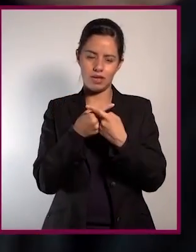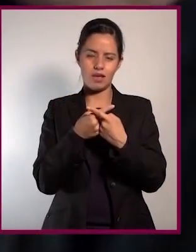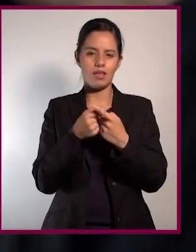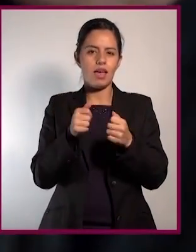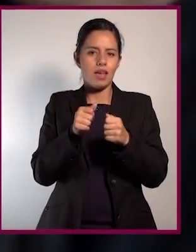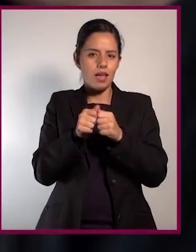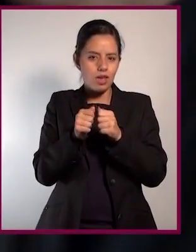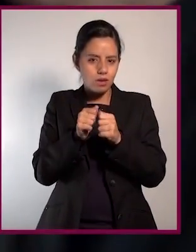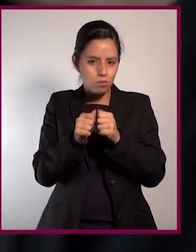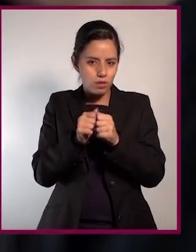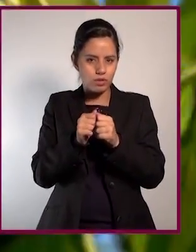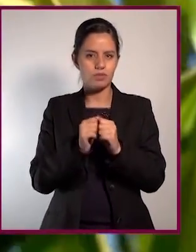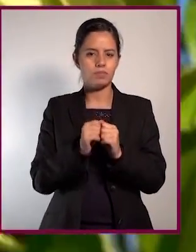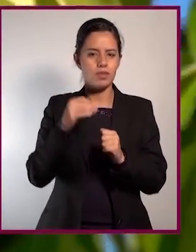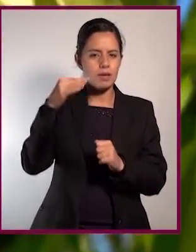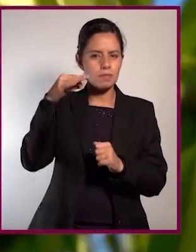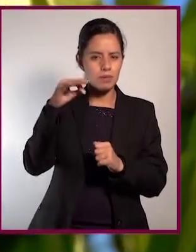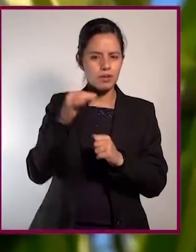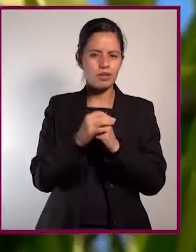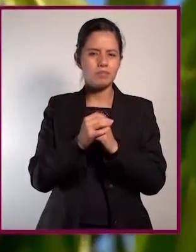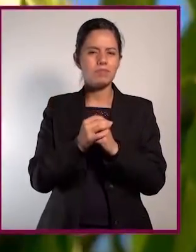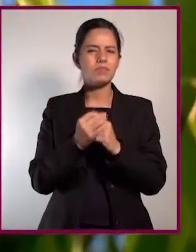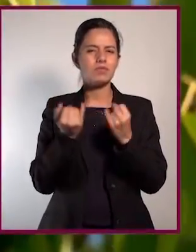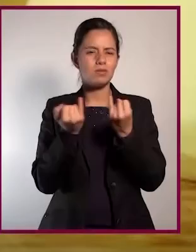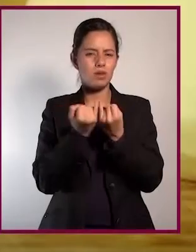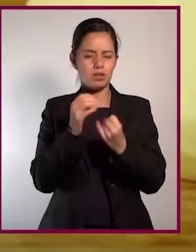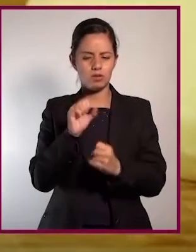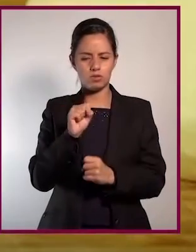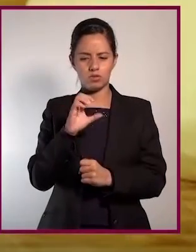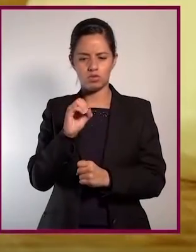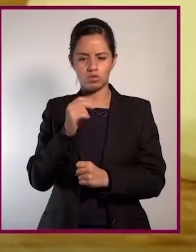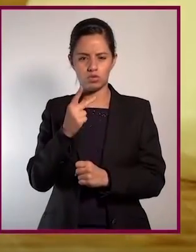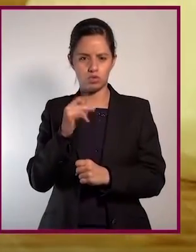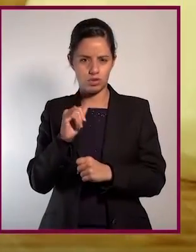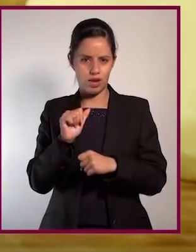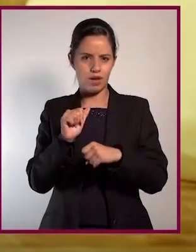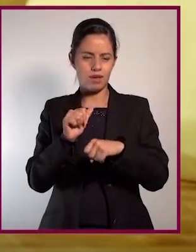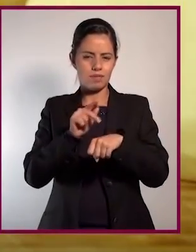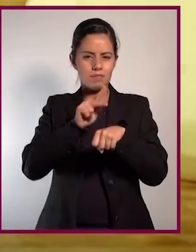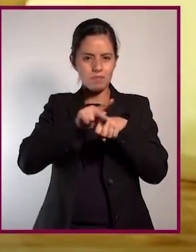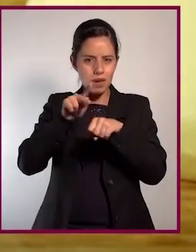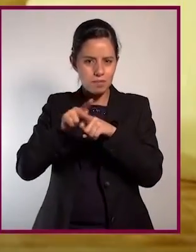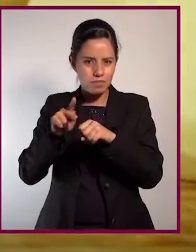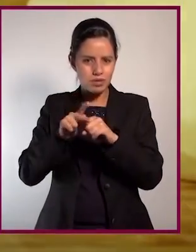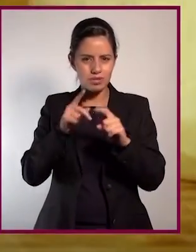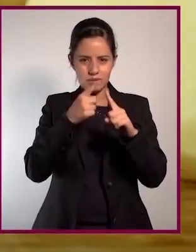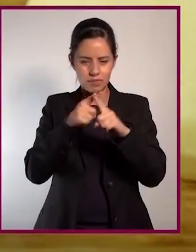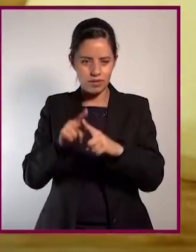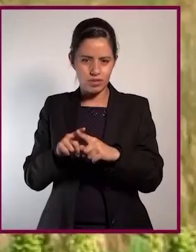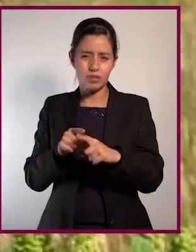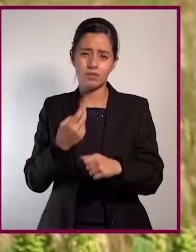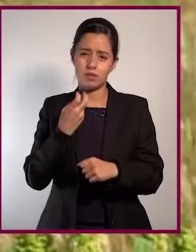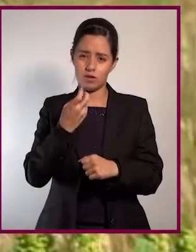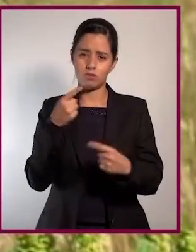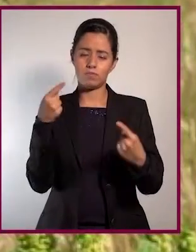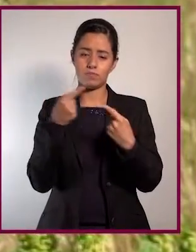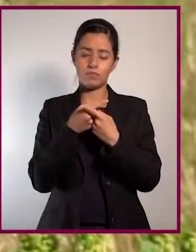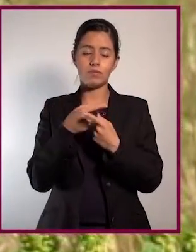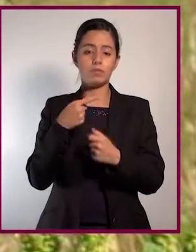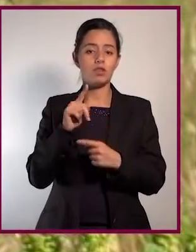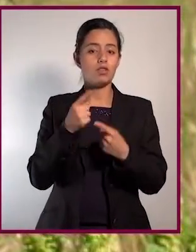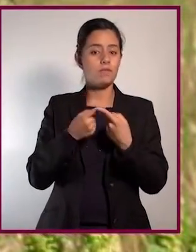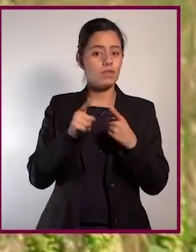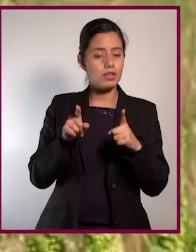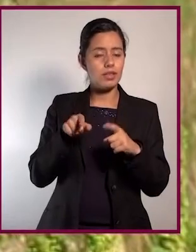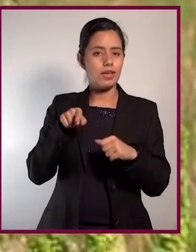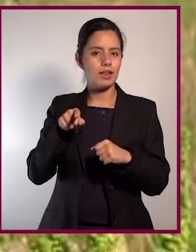los cacahuates, las peras, la soya, las papas crudas, entre otros alimentos. Pero si su reacción